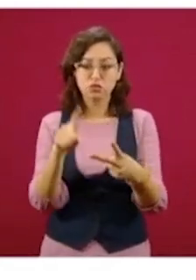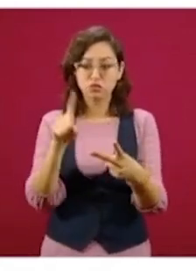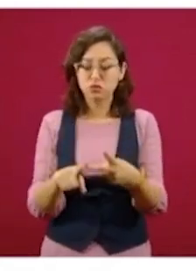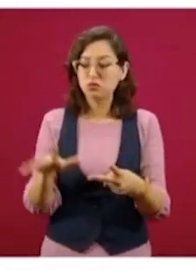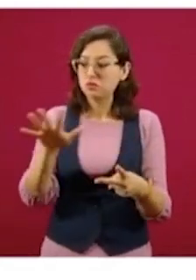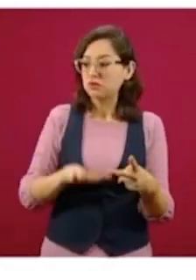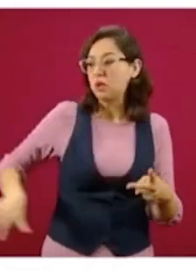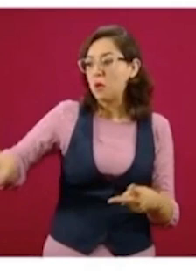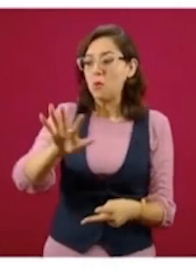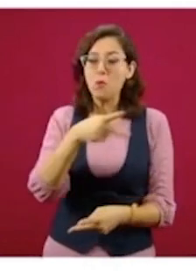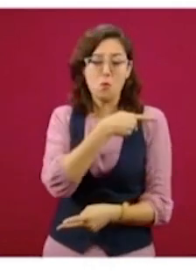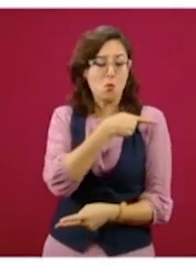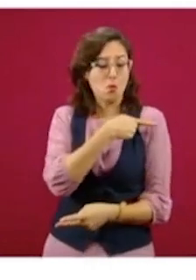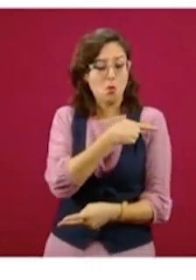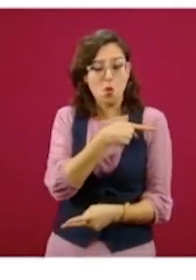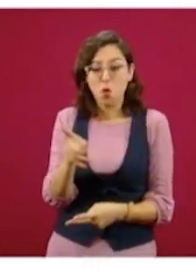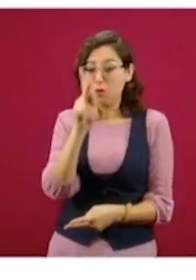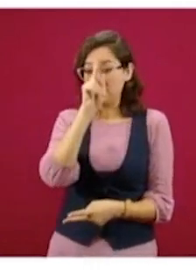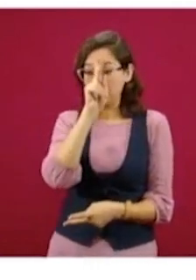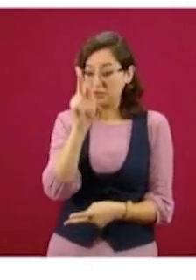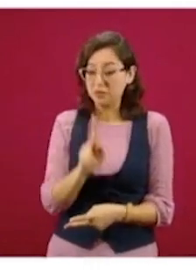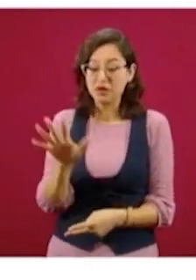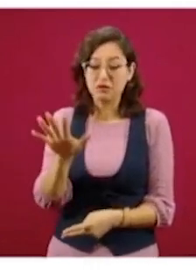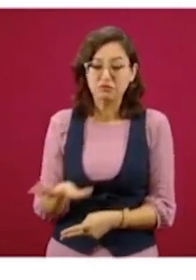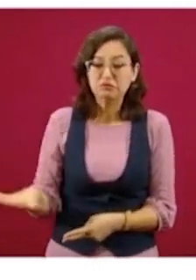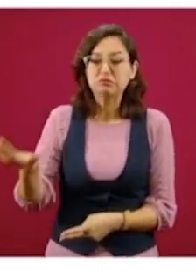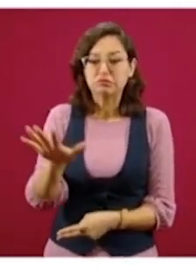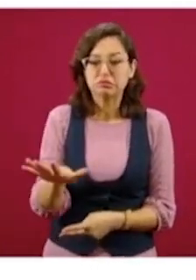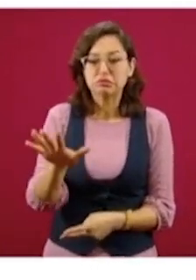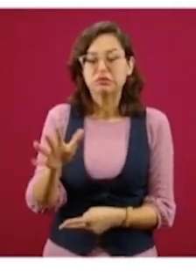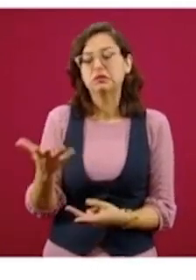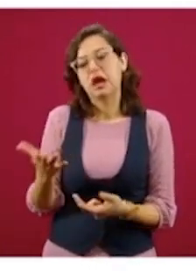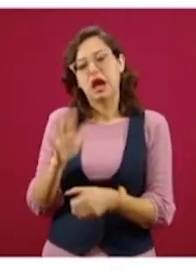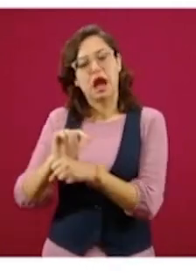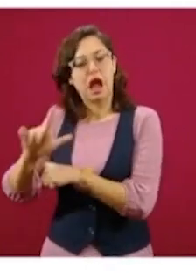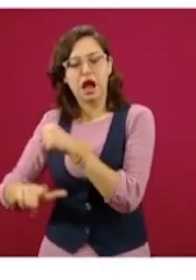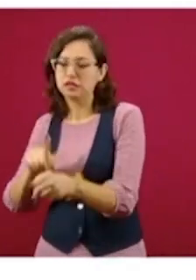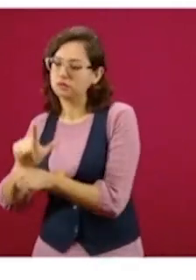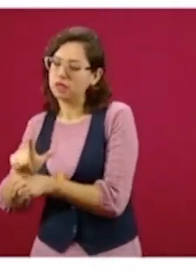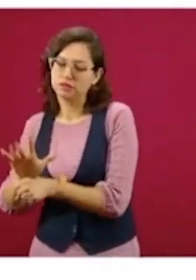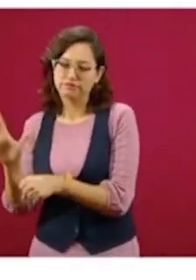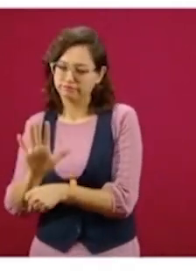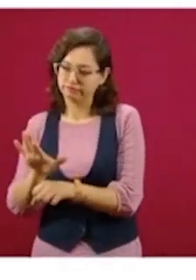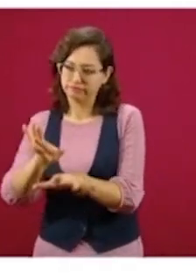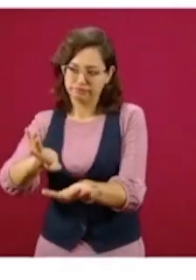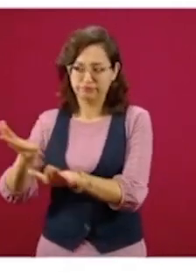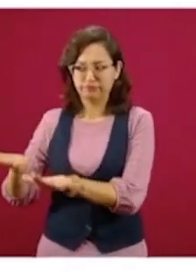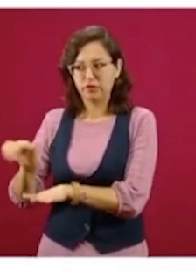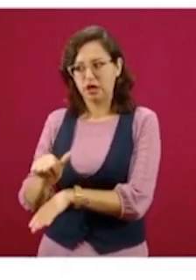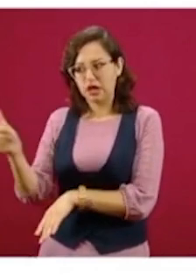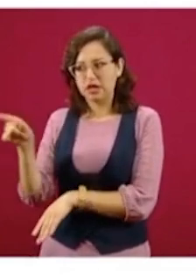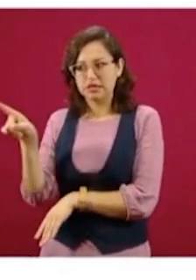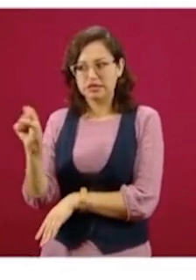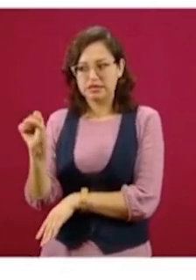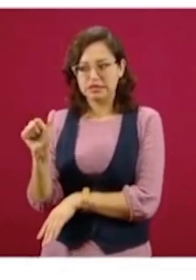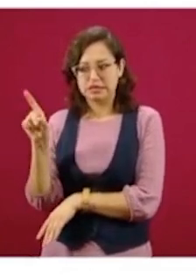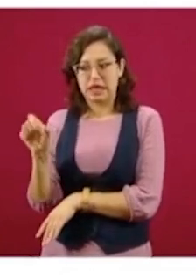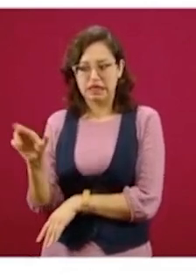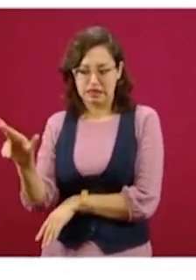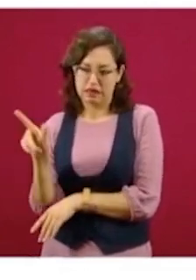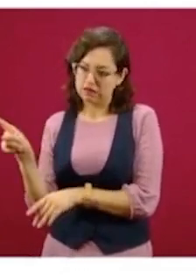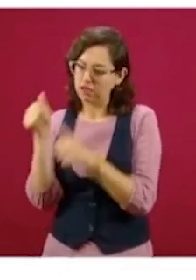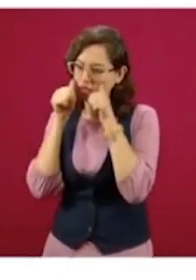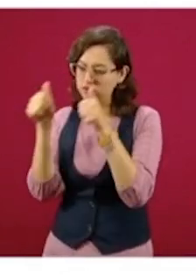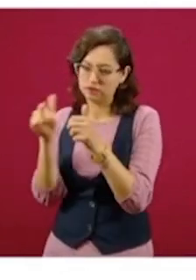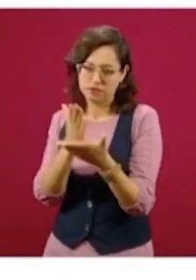Con solamente estos tres requisitos, y no estar en el sector agropecuario, ya tenemos los otros programas de la Secretaría de SADER que atienden